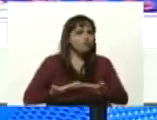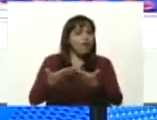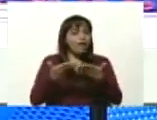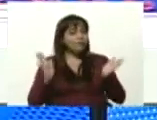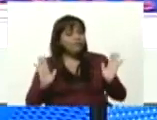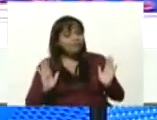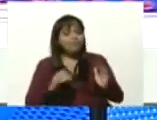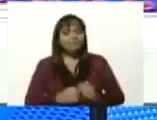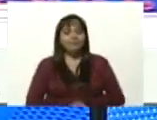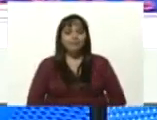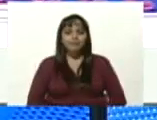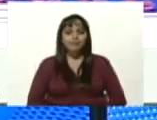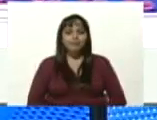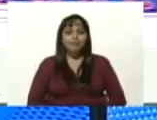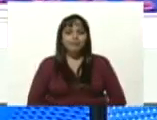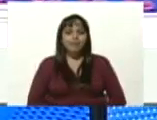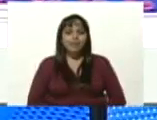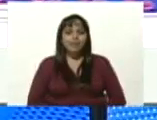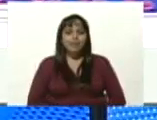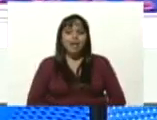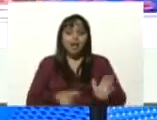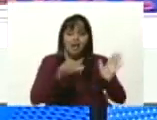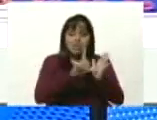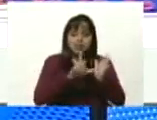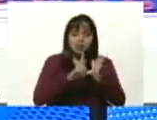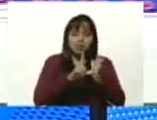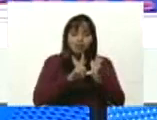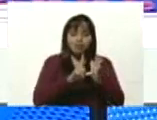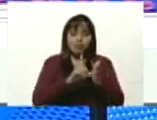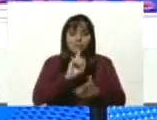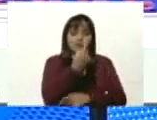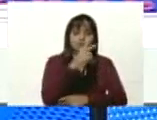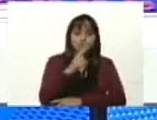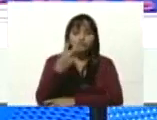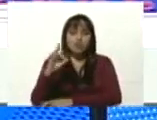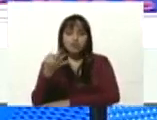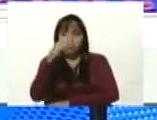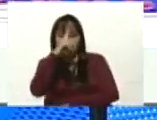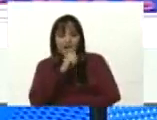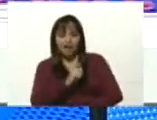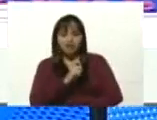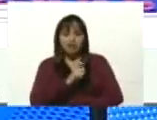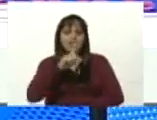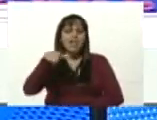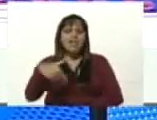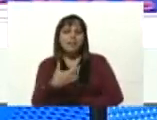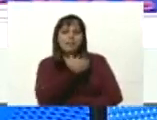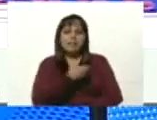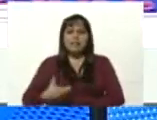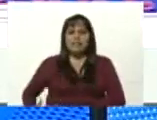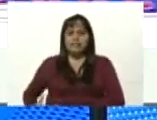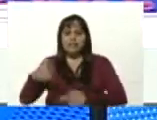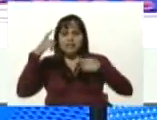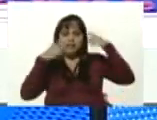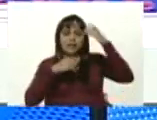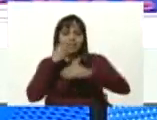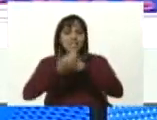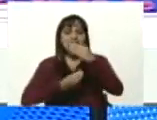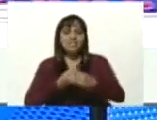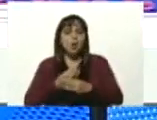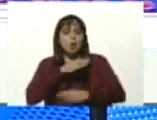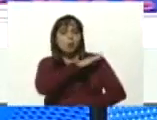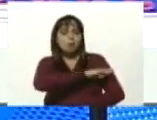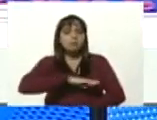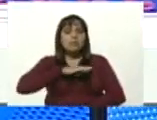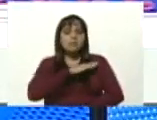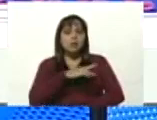La secundaria. Y entonces el comandante Chávez fundó la misión Rivas, en